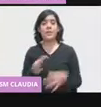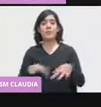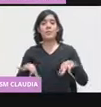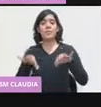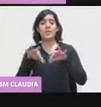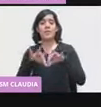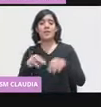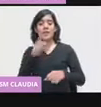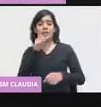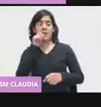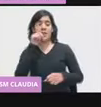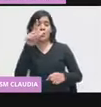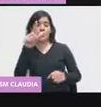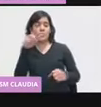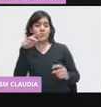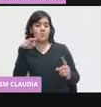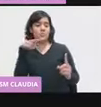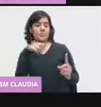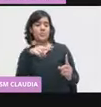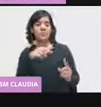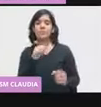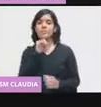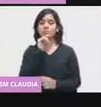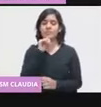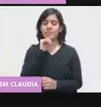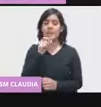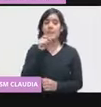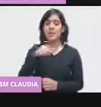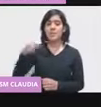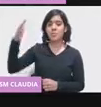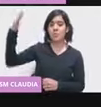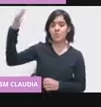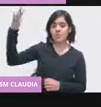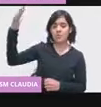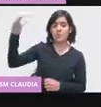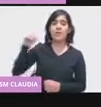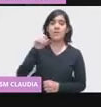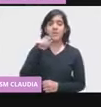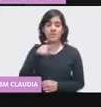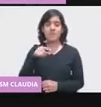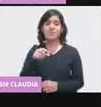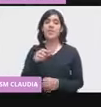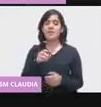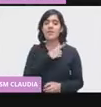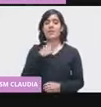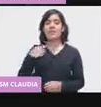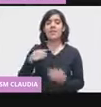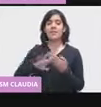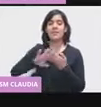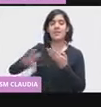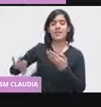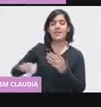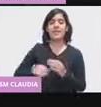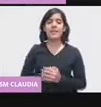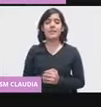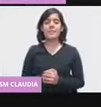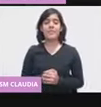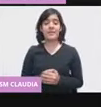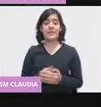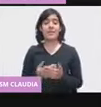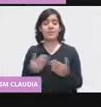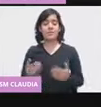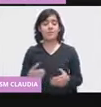directa a la luz solar y a la ultravioleta. La ¿qué hacemos? El bloque de vacunas se descongela